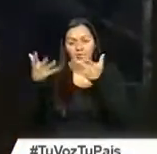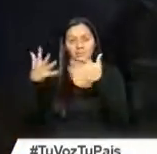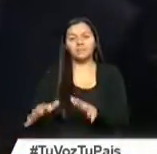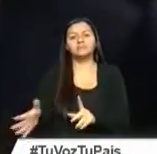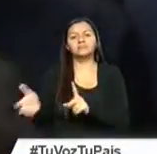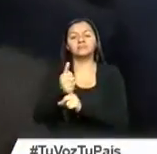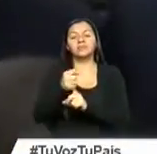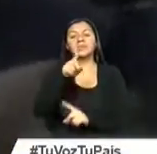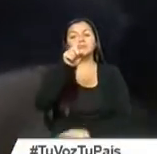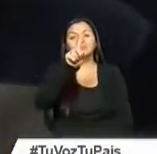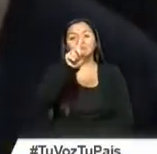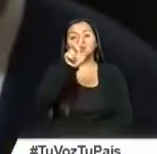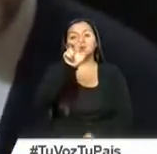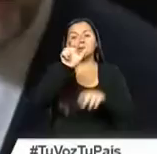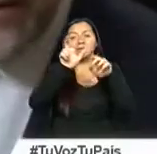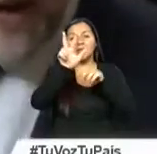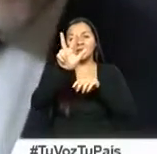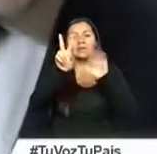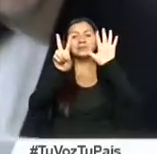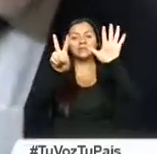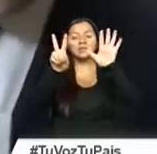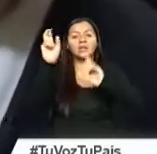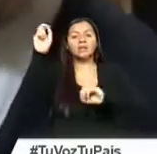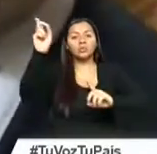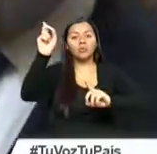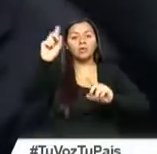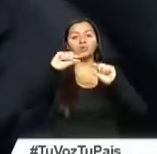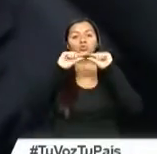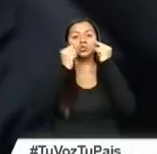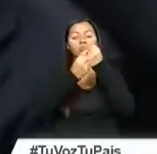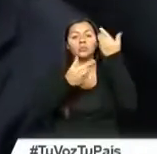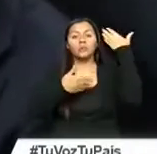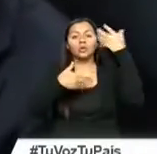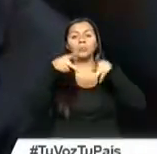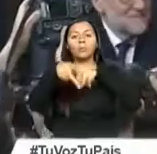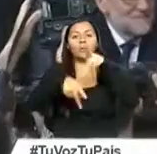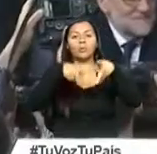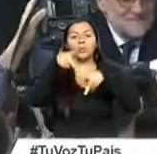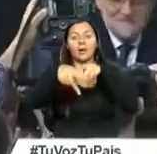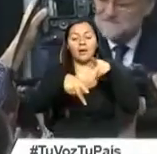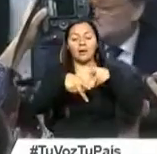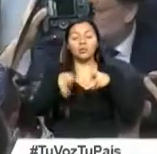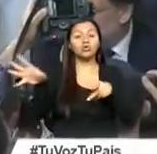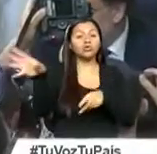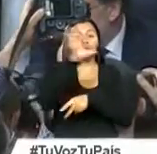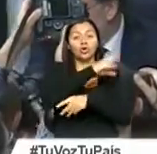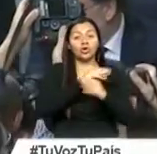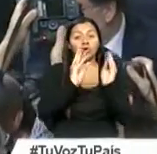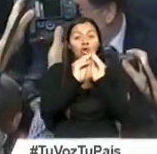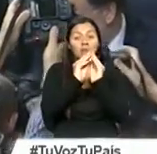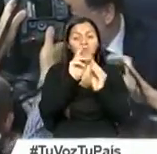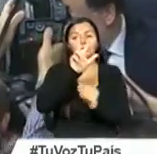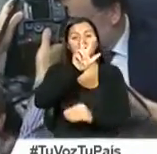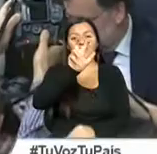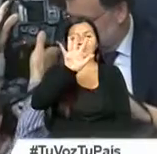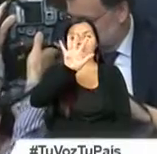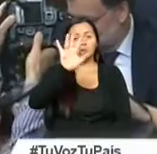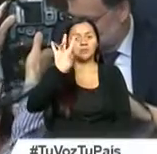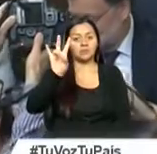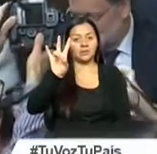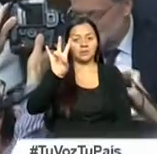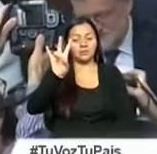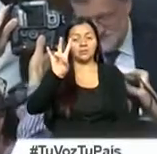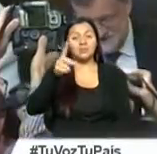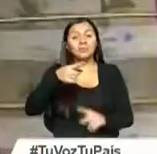137 diputados del Partido Popular, de un total de 350 escaños, por lo que tendrá que negociar ley a ley. El